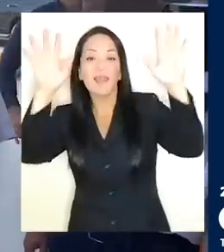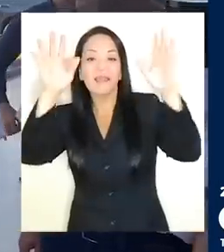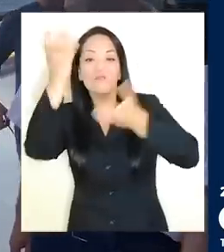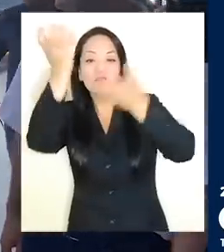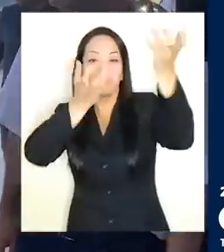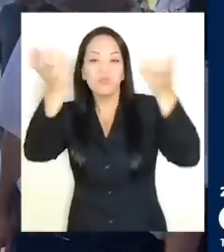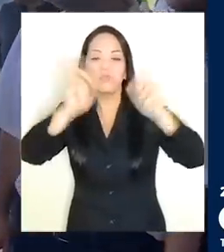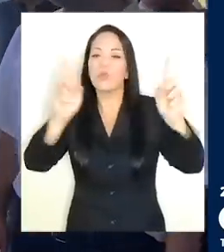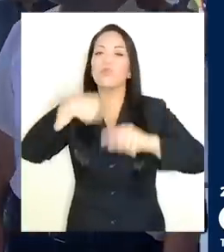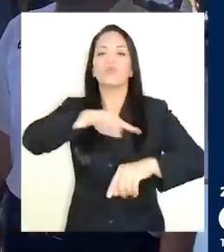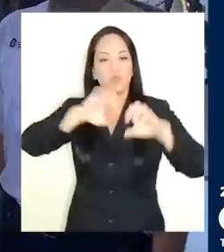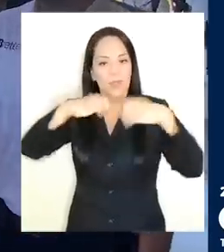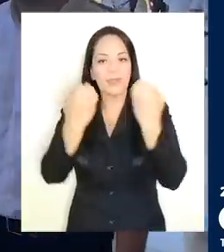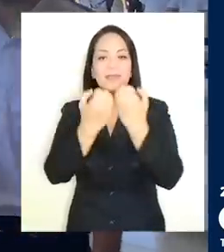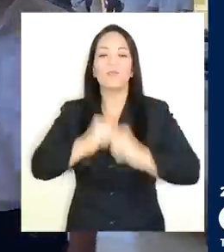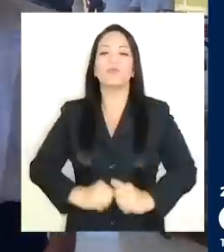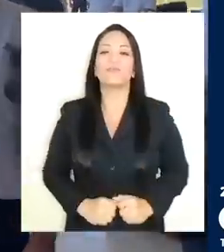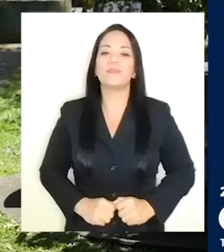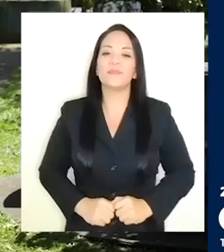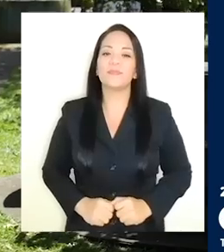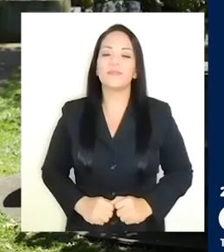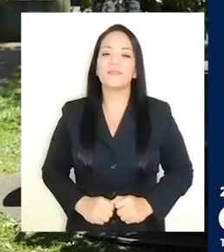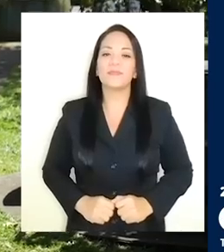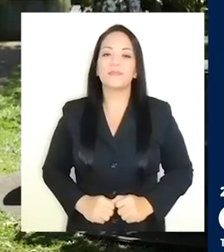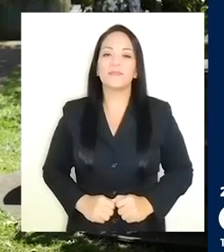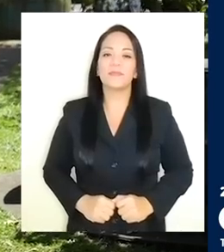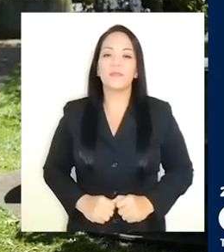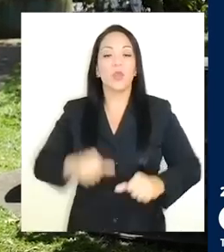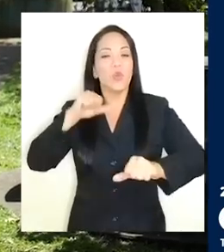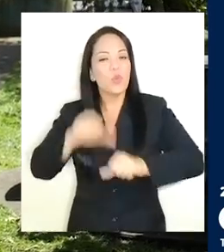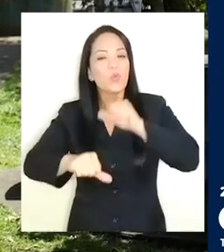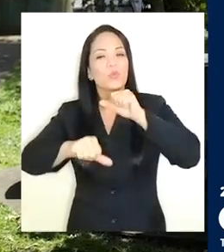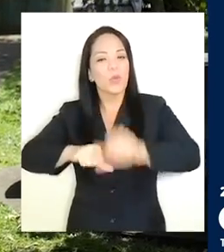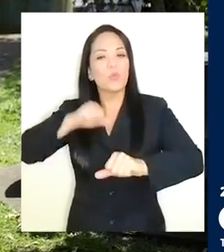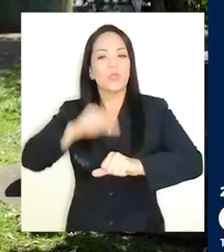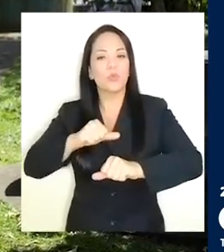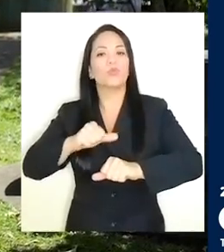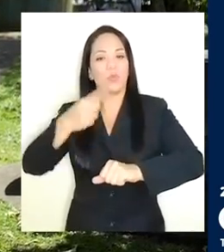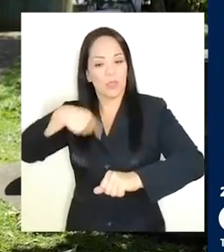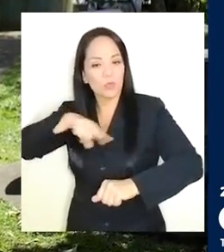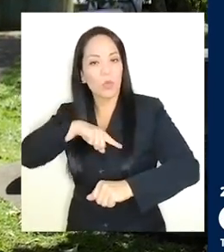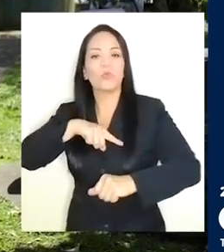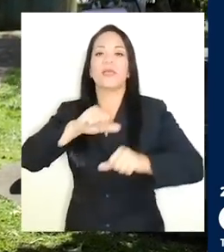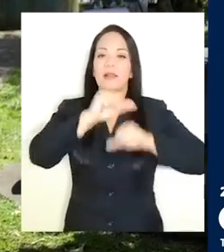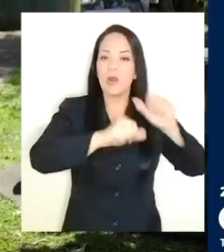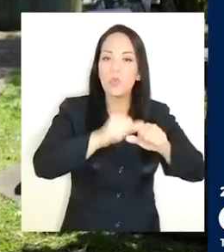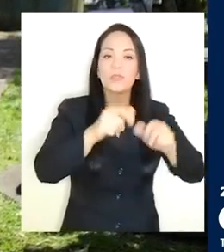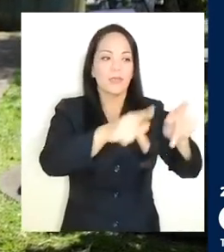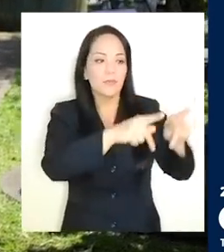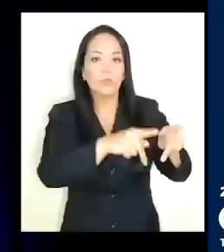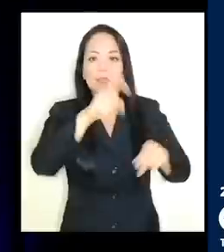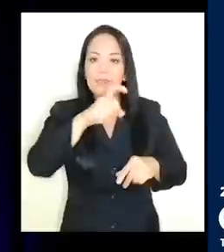es un equipo. La lucha de cada uno de nosotros, de cada persona, por